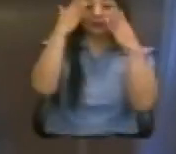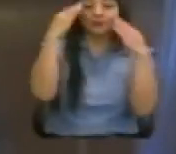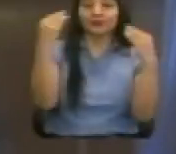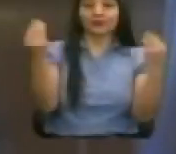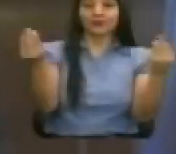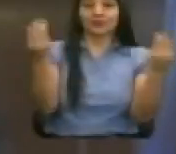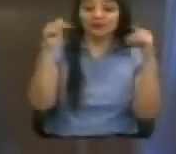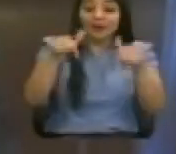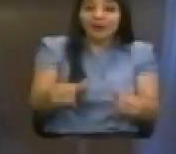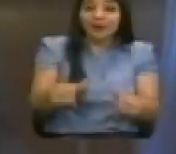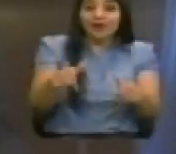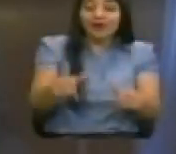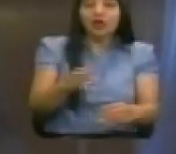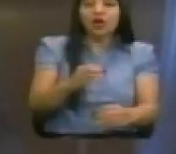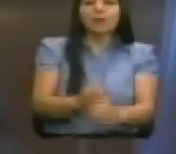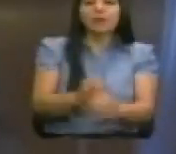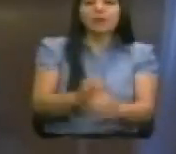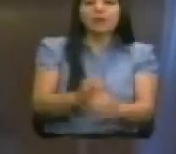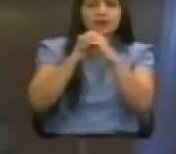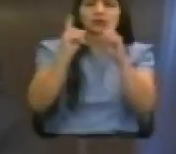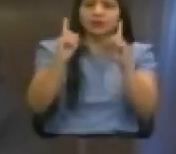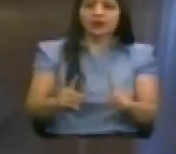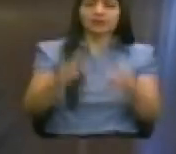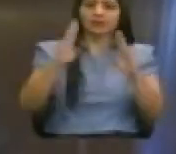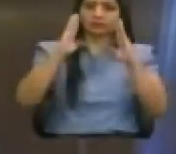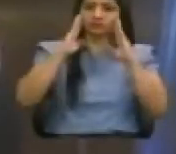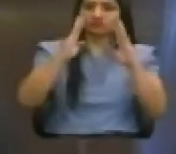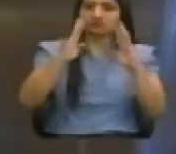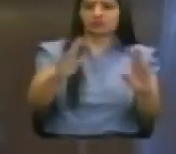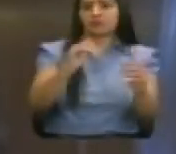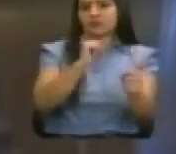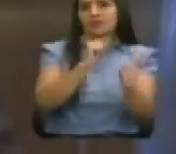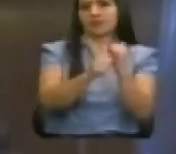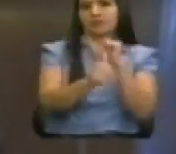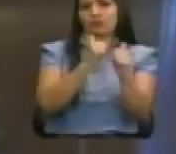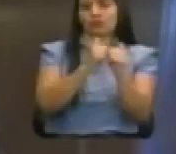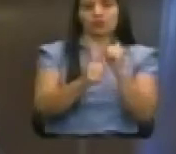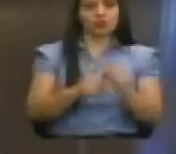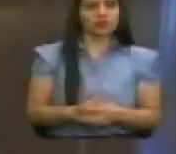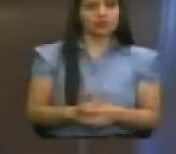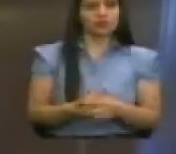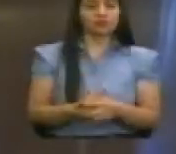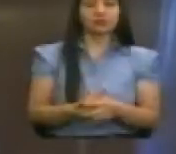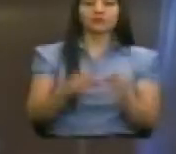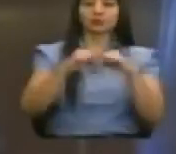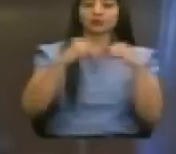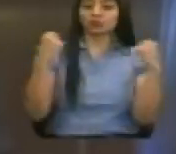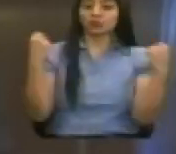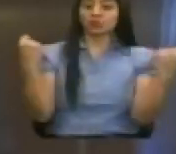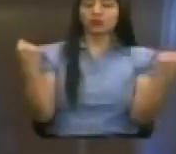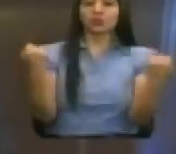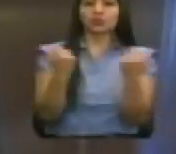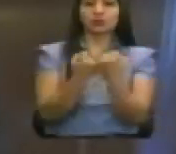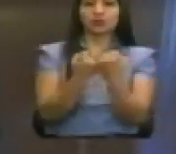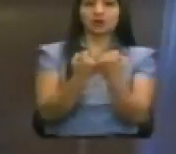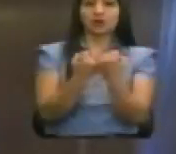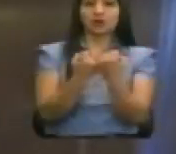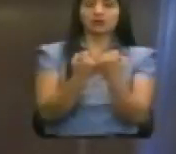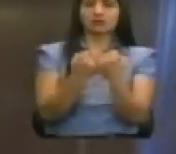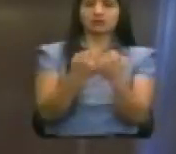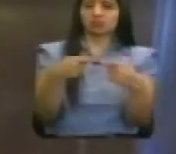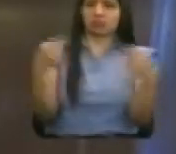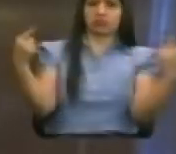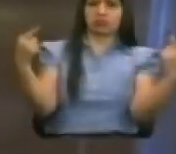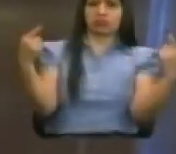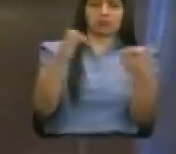obligación con el deporte. La única forma de generar una sociedad libre de conflictos,